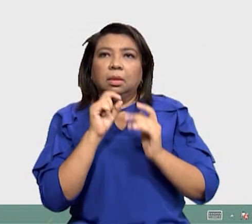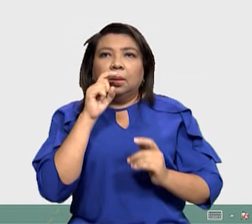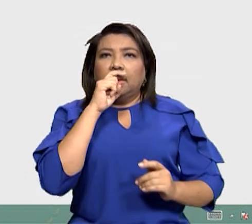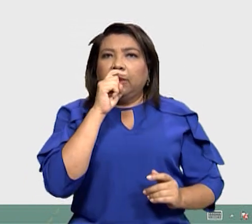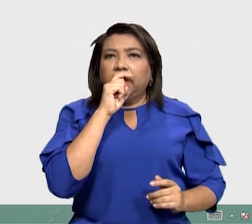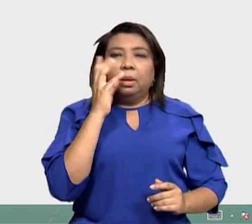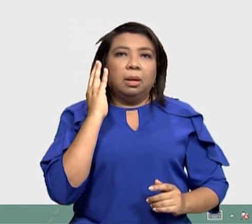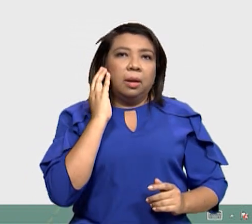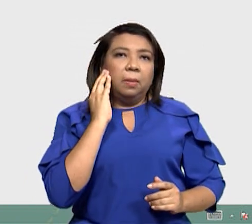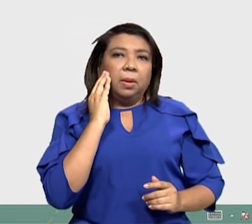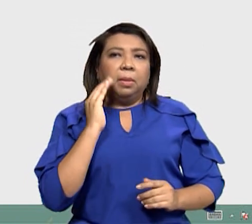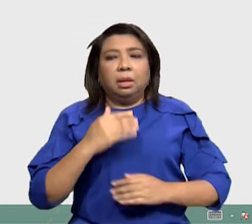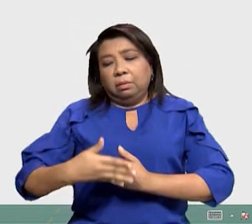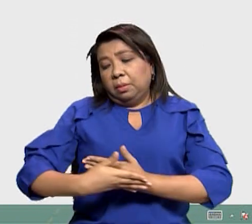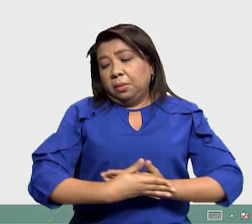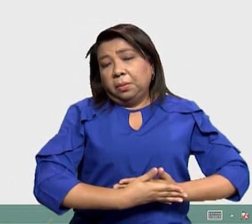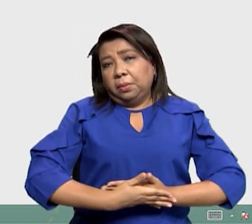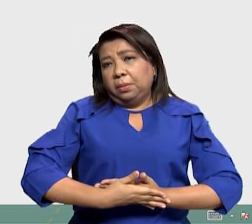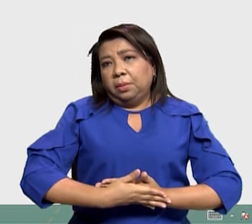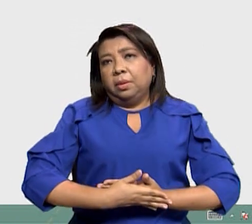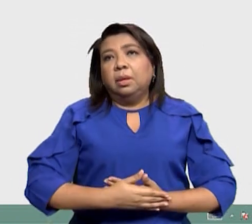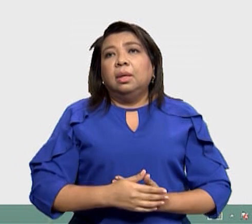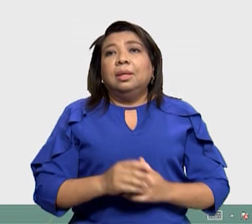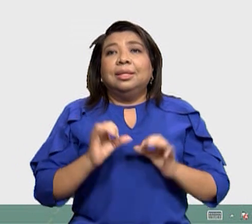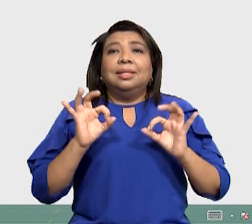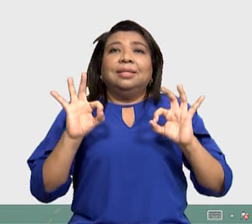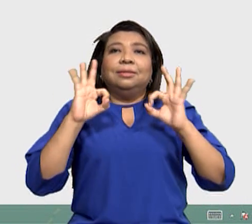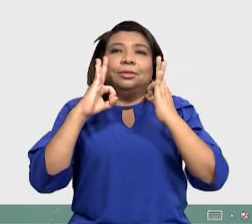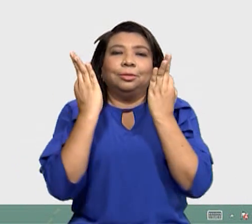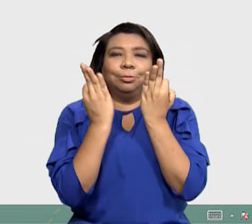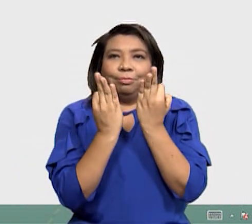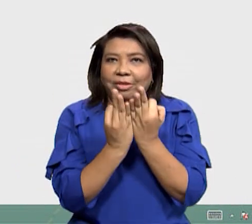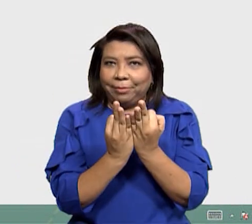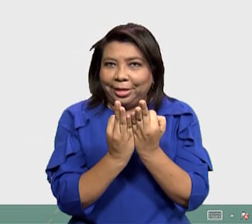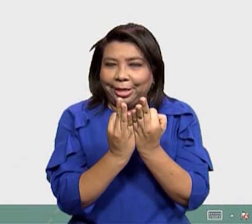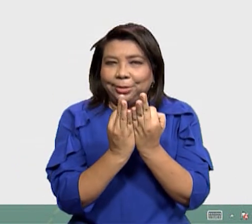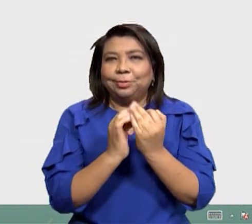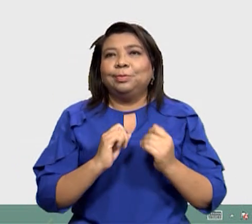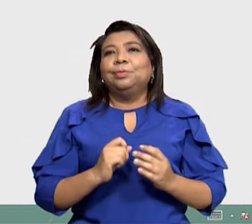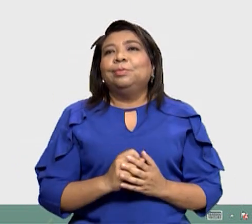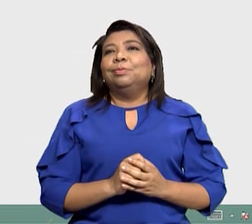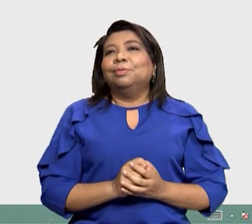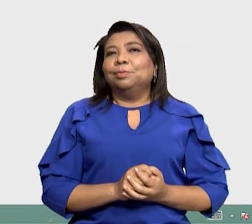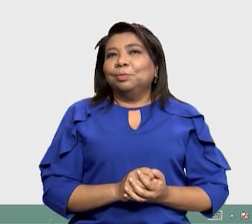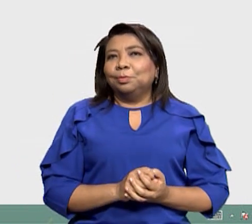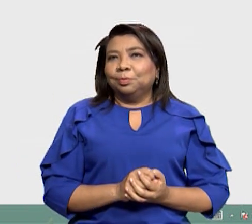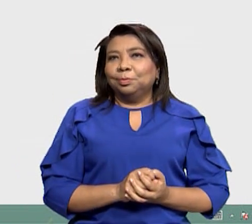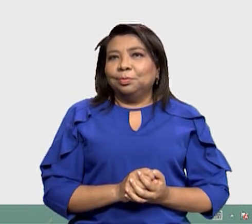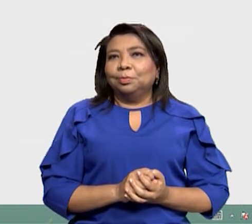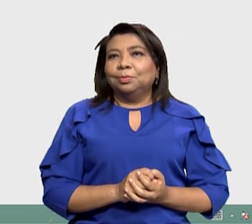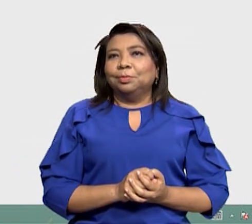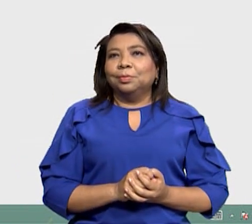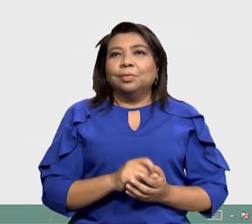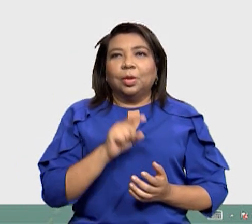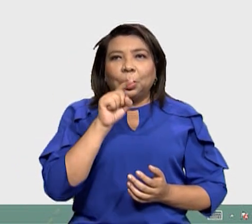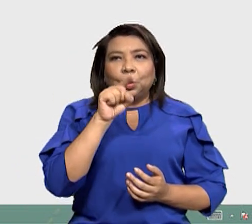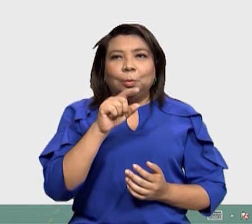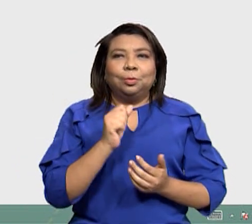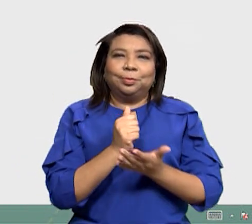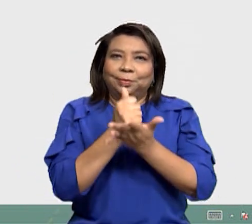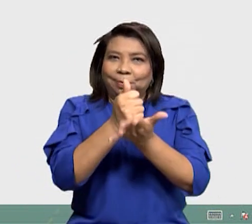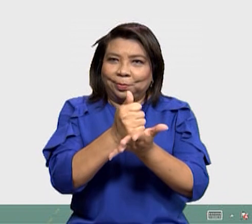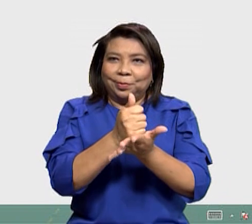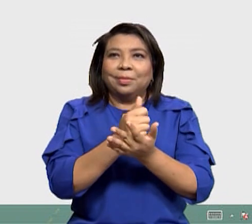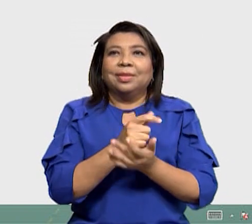imagen Recuerda que si no sabes Qué palabra sería Puedes recordar Y puedes hacer clic Y ahí de esta forma La vas a